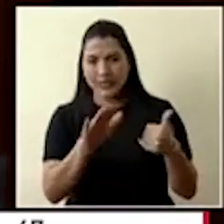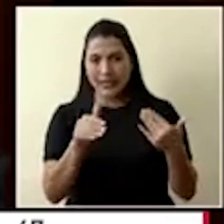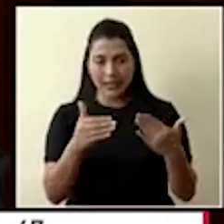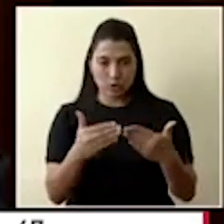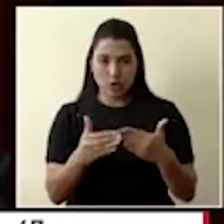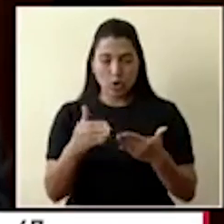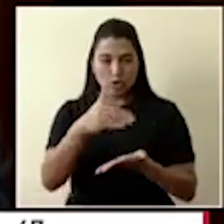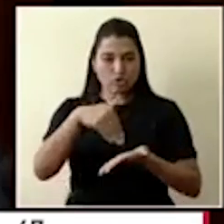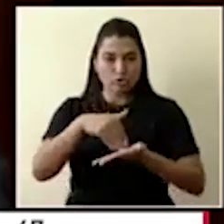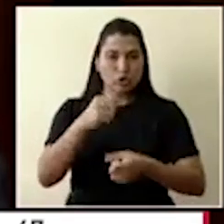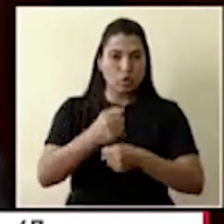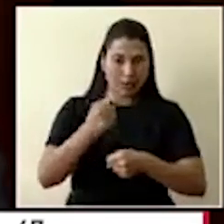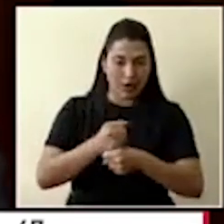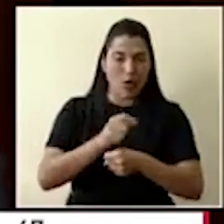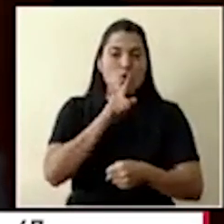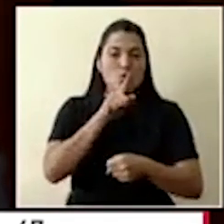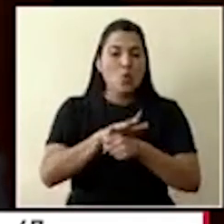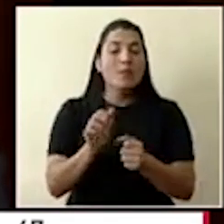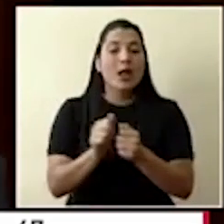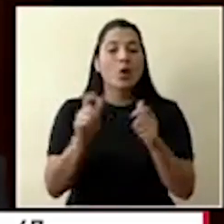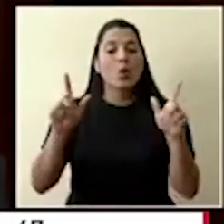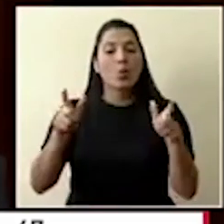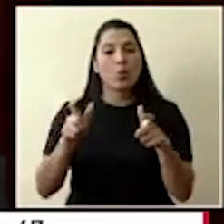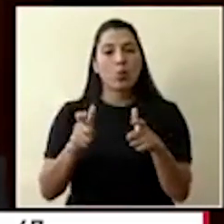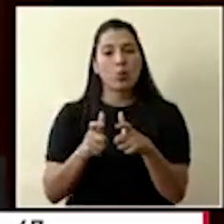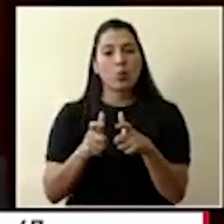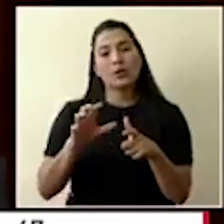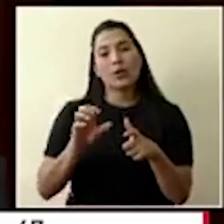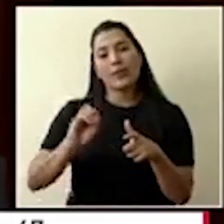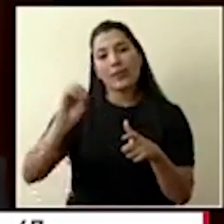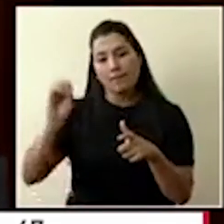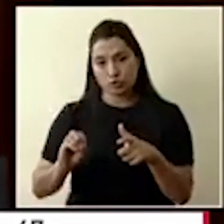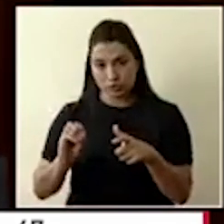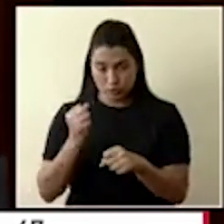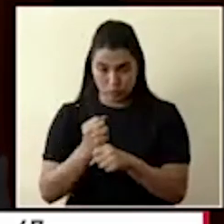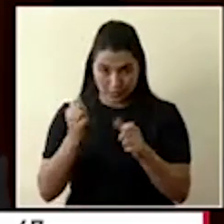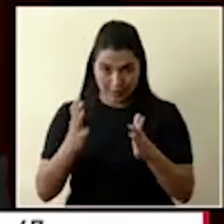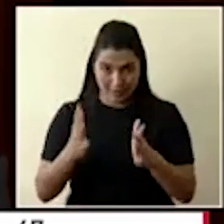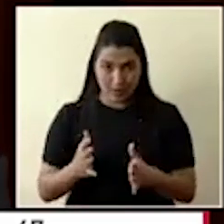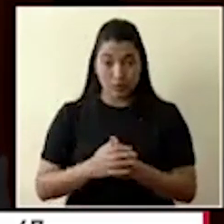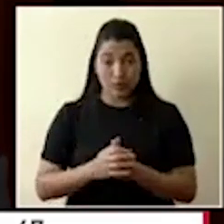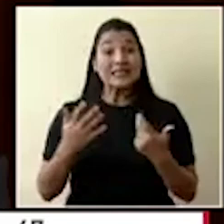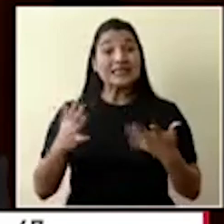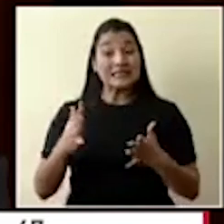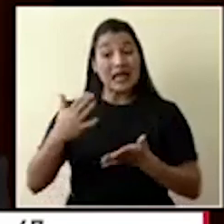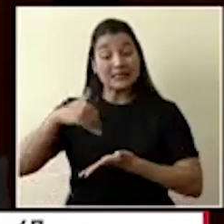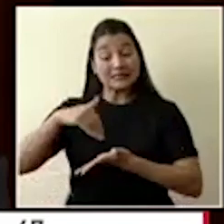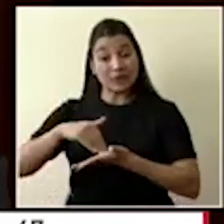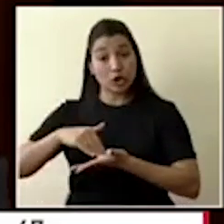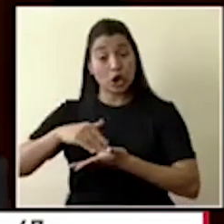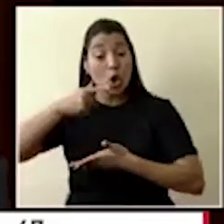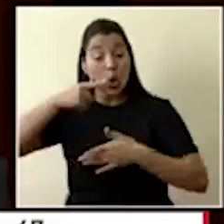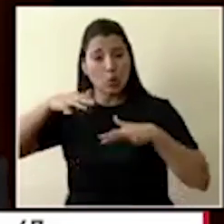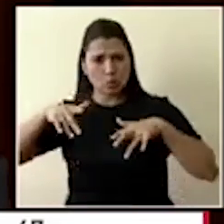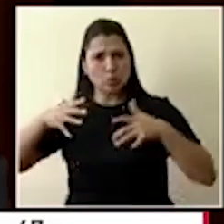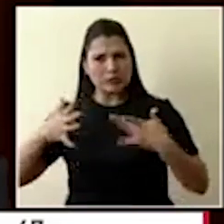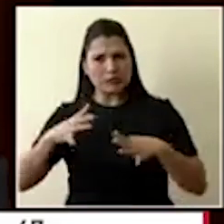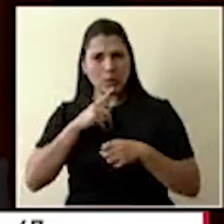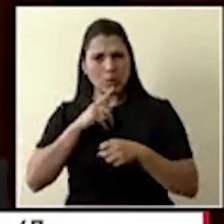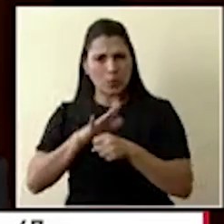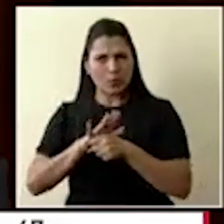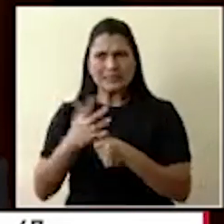recintos en lo que es disminución al 50% de funcionamiento de su capacidad. Ya los call centers están en esta medida, hace ya más de tres